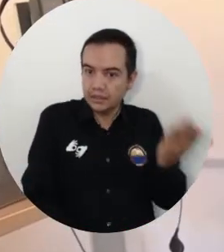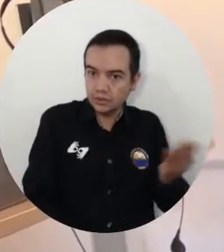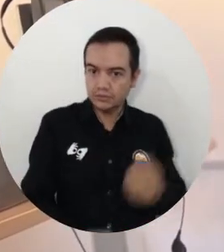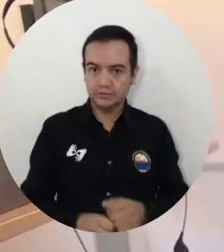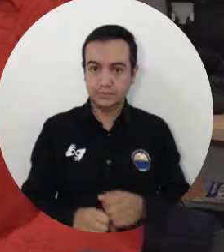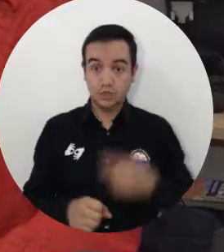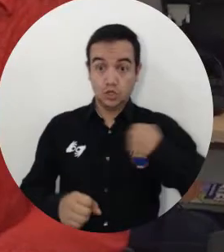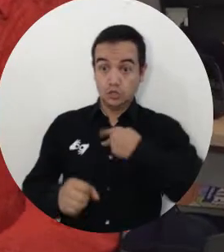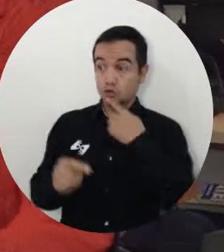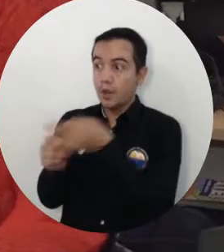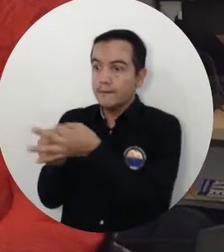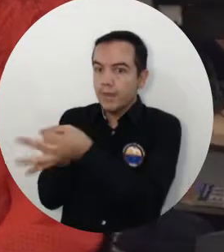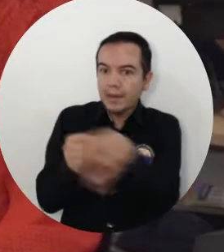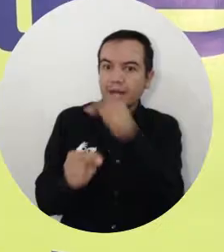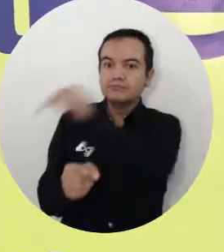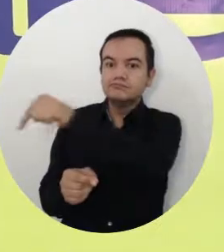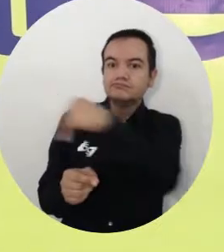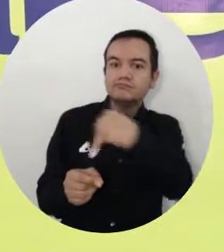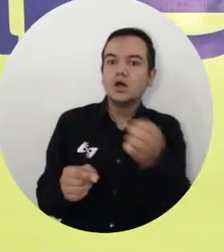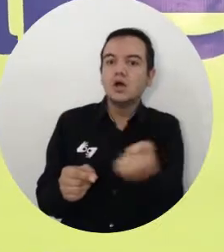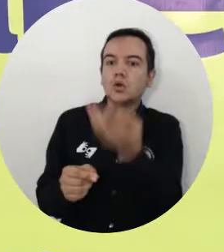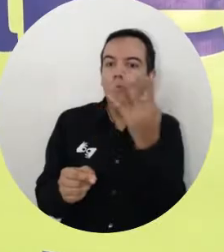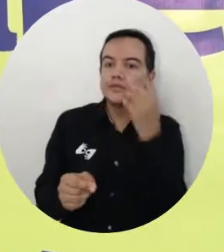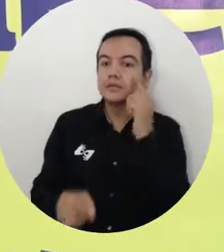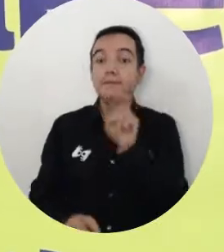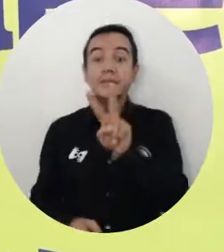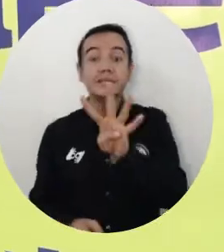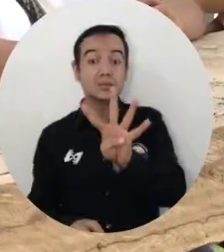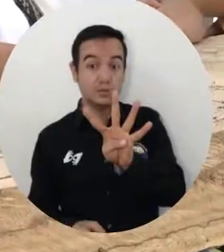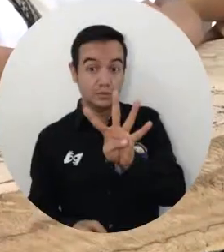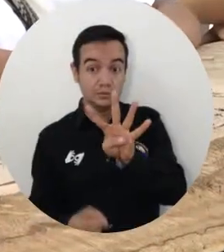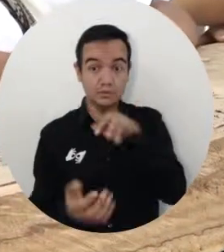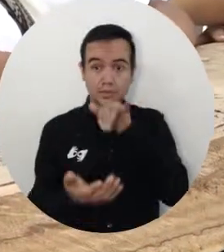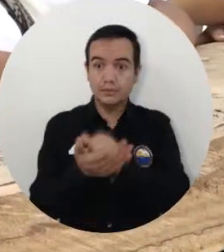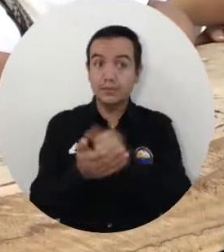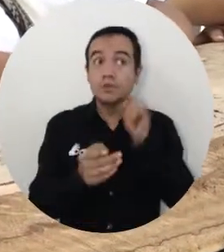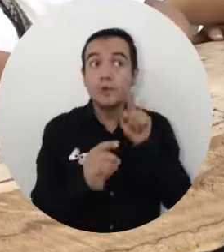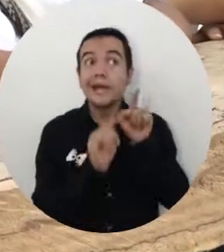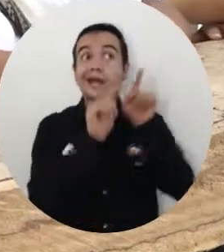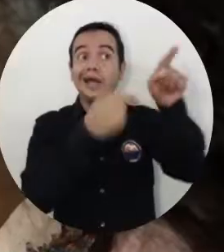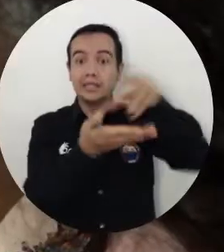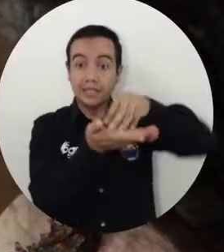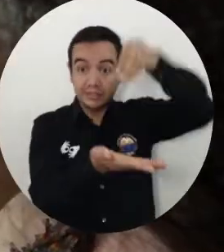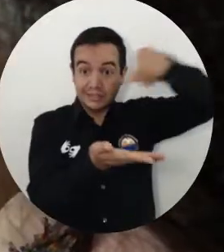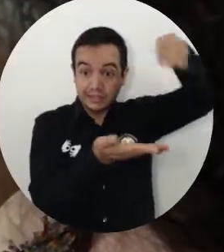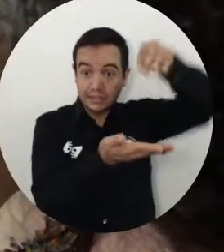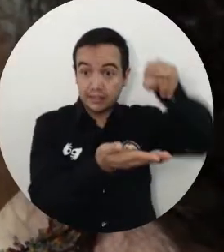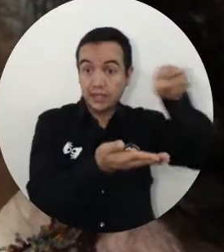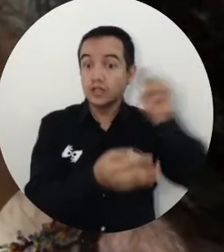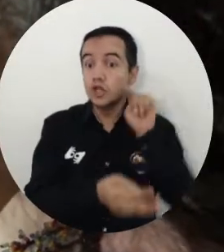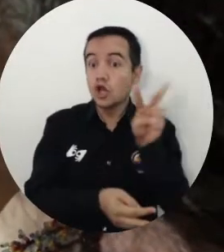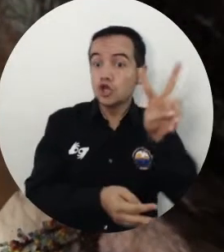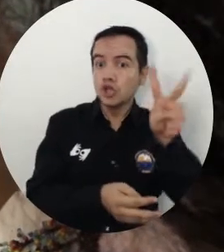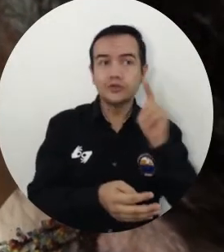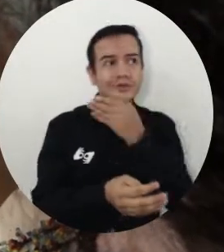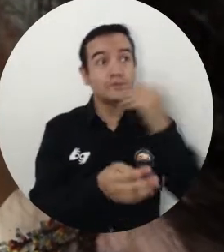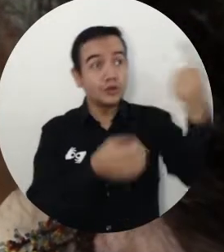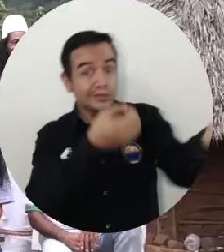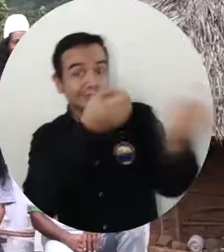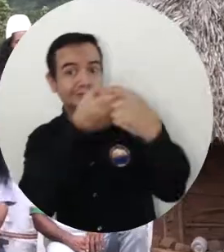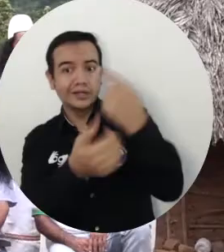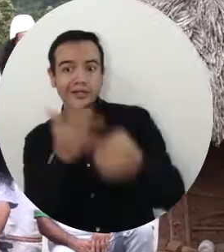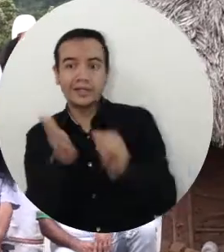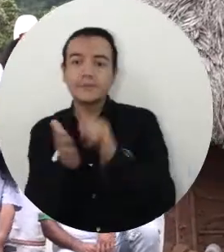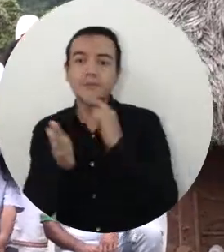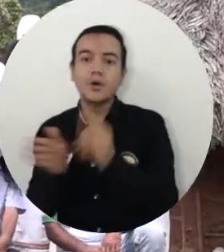en los municipios. Ministras, ayúdenos para que ninguna sede digital de esas, incluyendo las dos en la Sierra Nevada, se quede por fuera del plan de conectividad del Ministerio